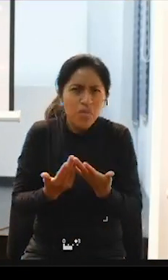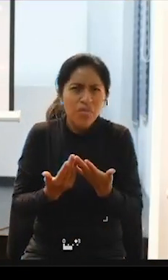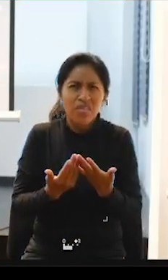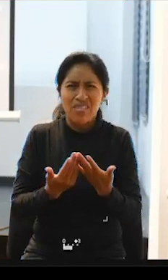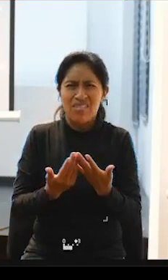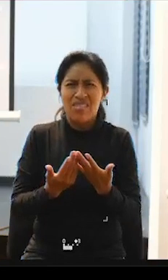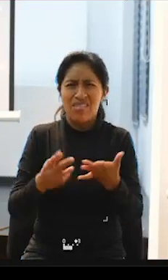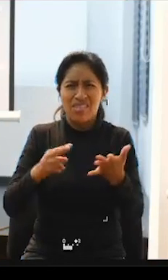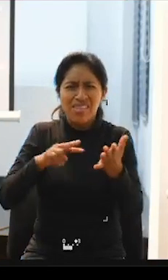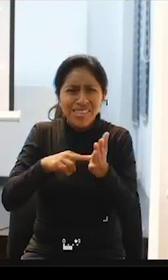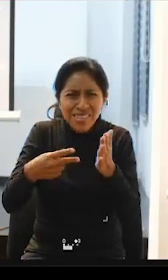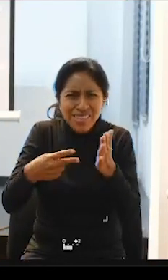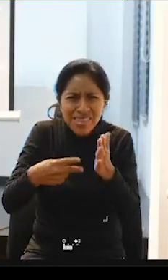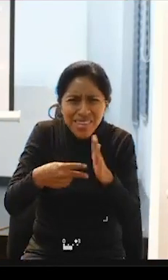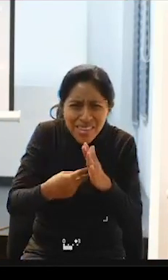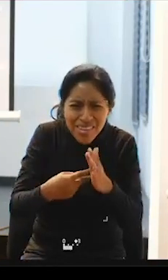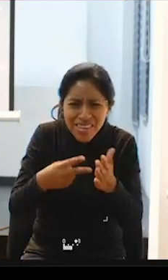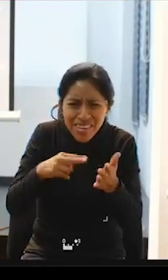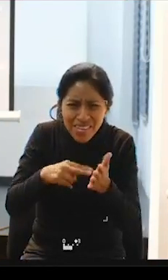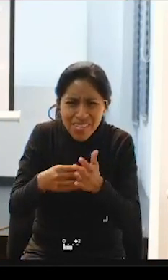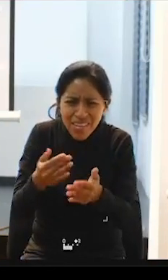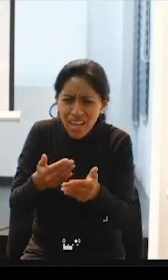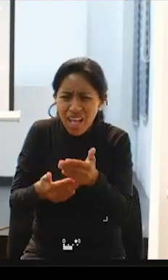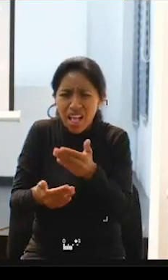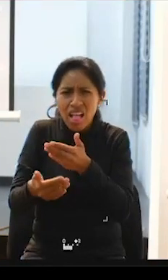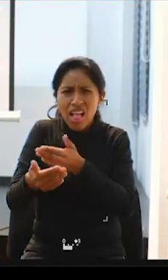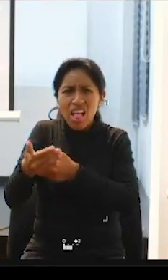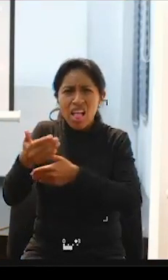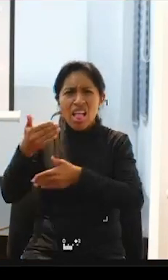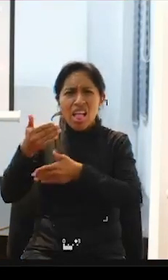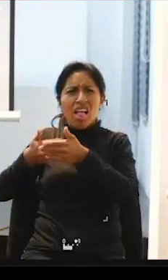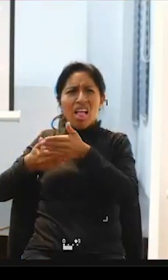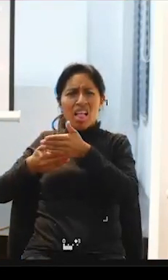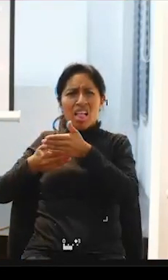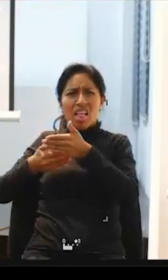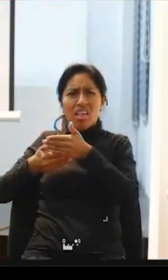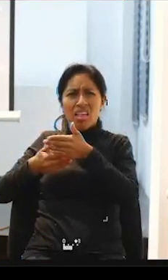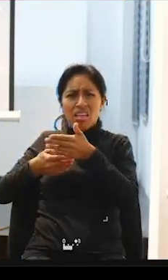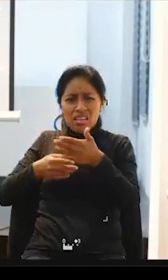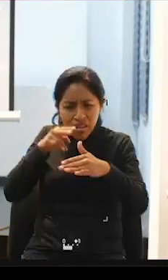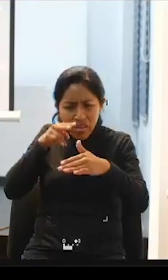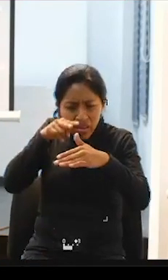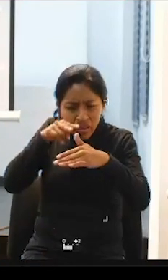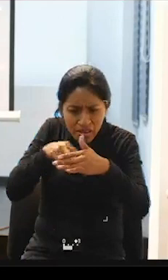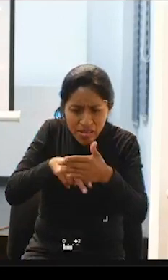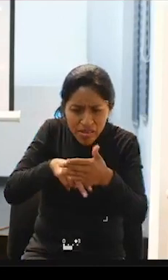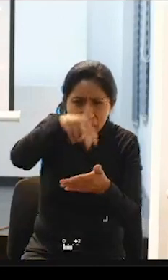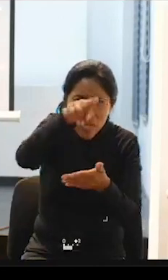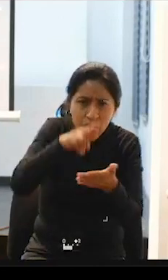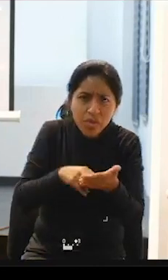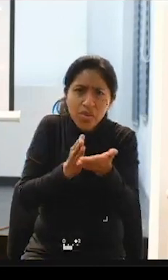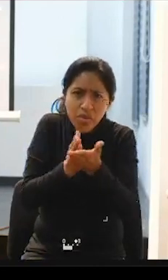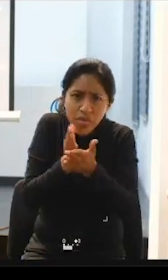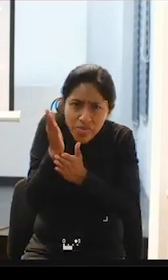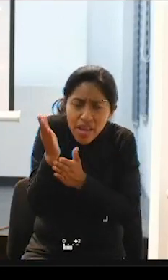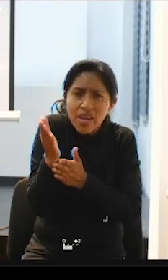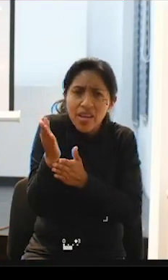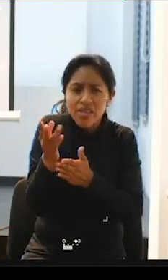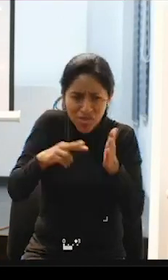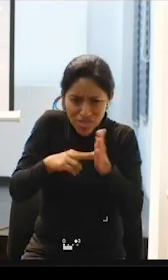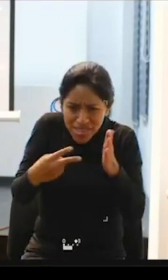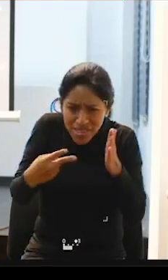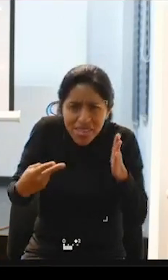retrocediendo cuando el enfoque de la convención de derechos ya es un modelo social y con esto de la